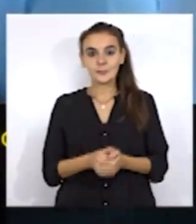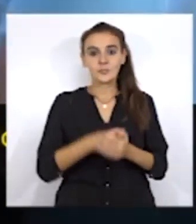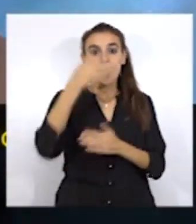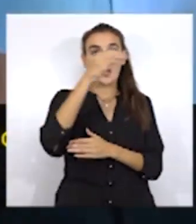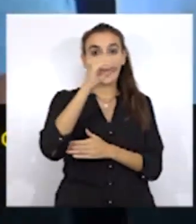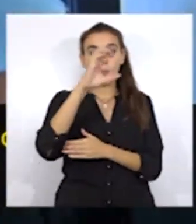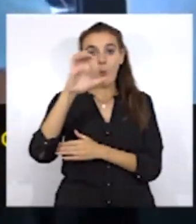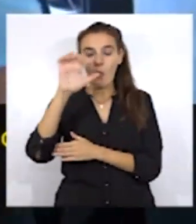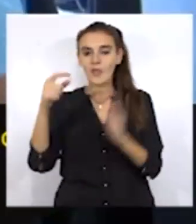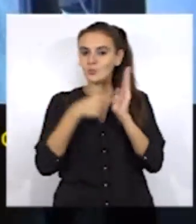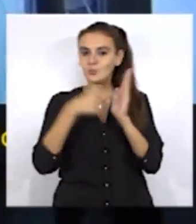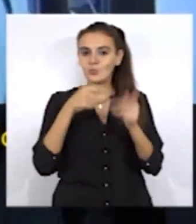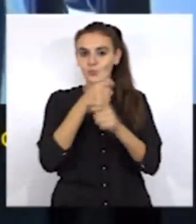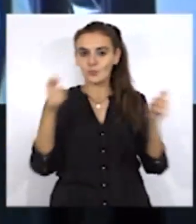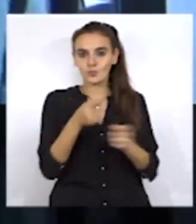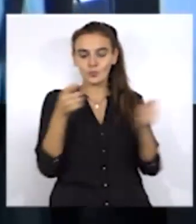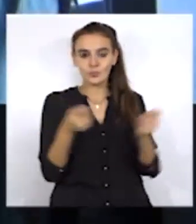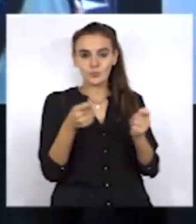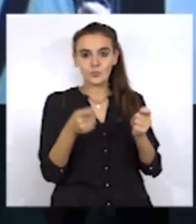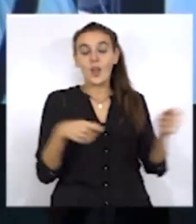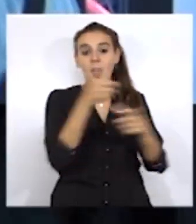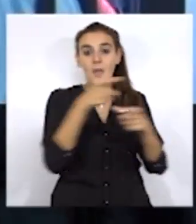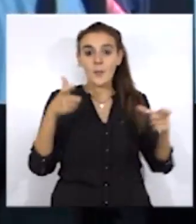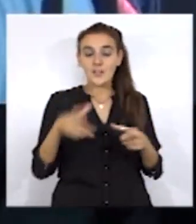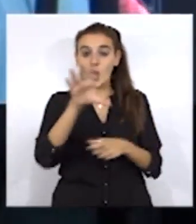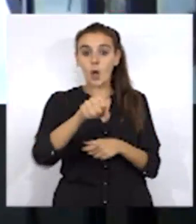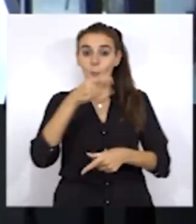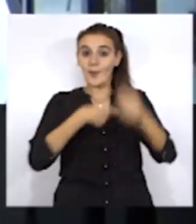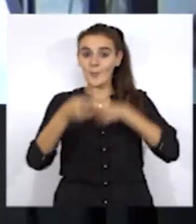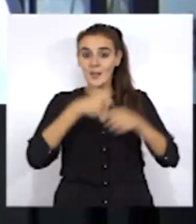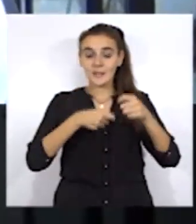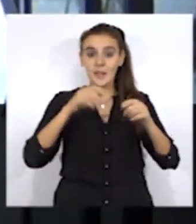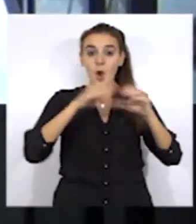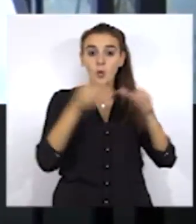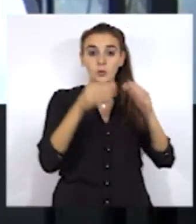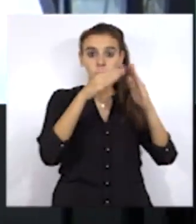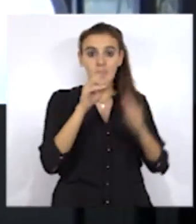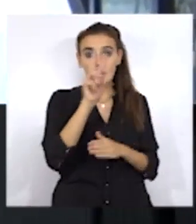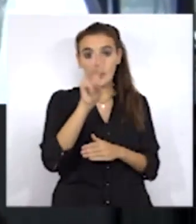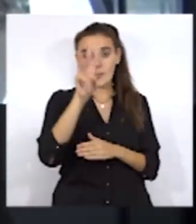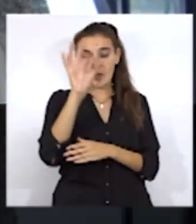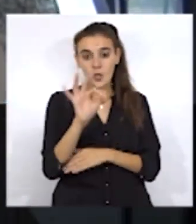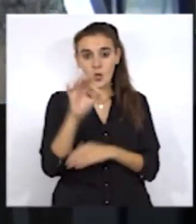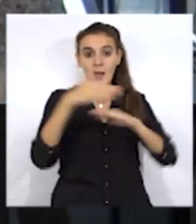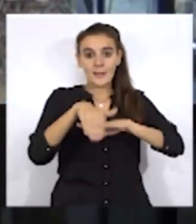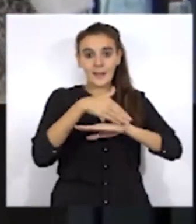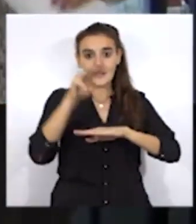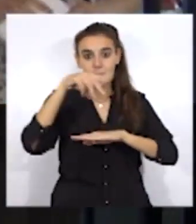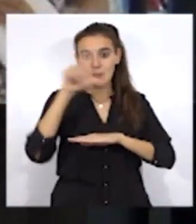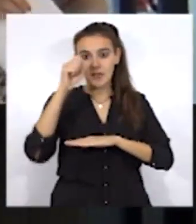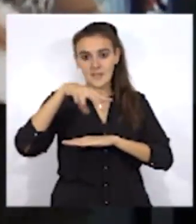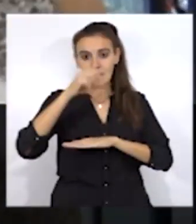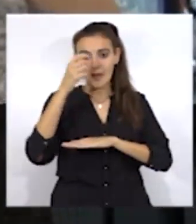selección de adquirientes en régimen de compra-venta para cuatro VPO en calle Millanastray y una VPO en el Monte Hacho. Los precios